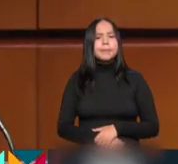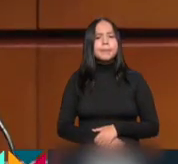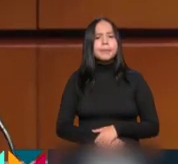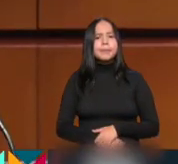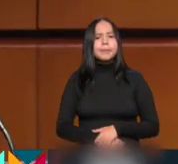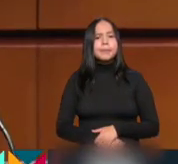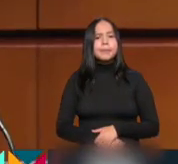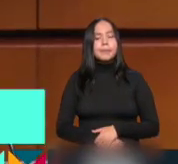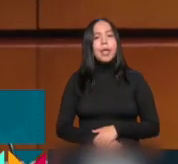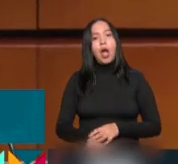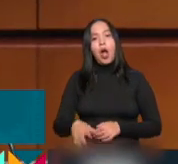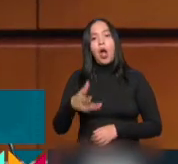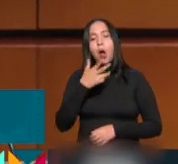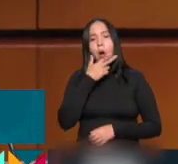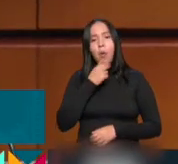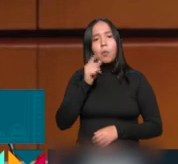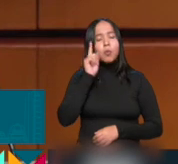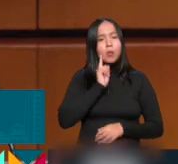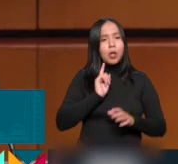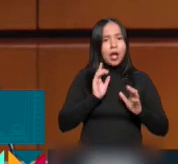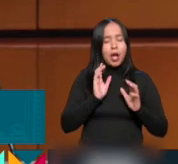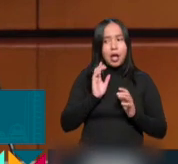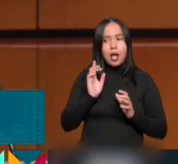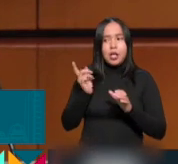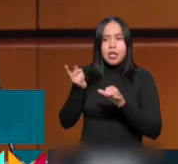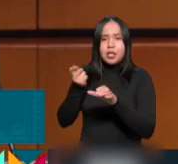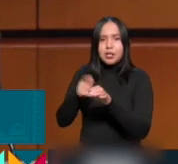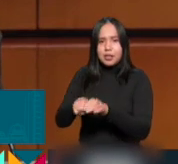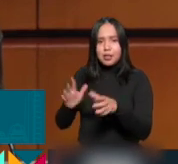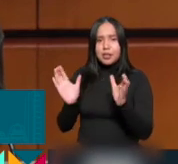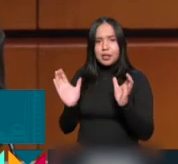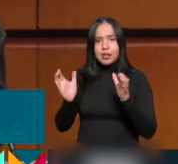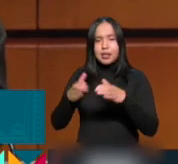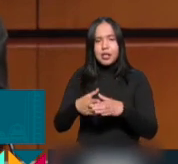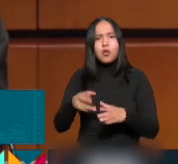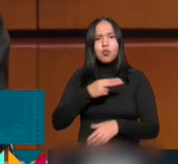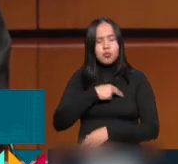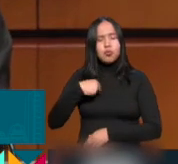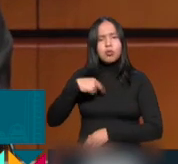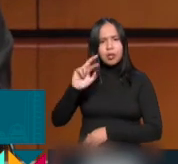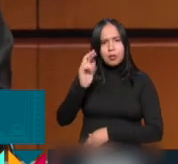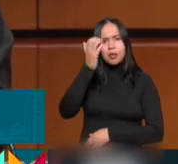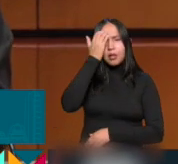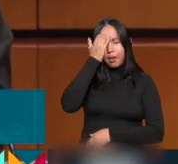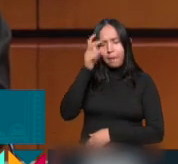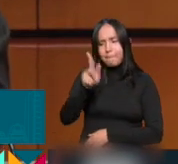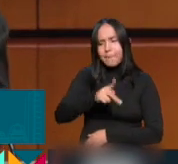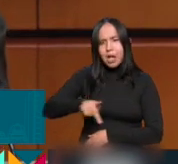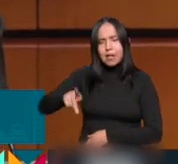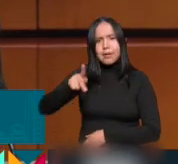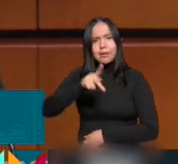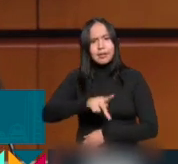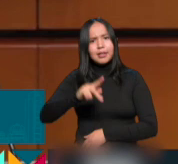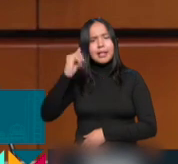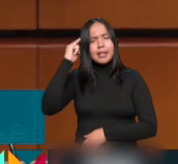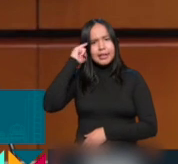Las y los integrantes de las comisiones reconocemos que los pueblos y comunidades